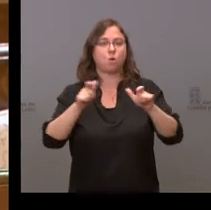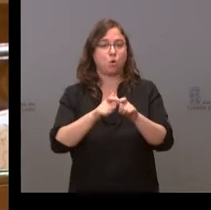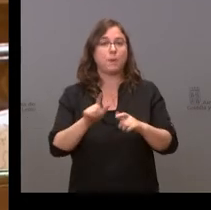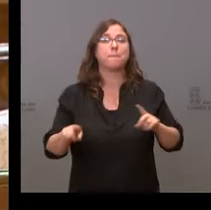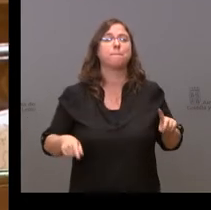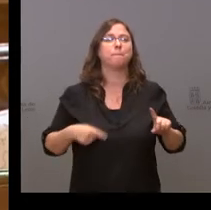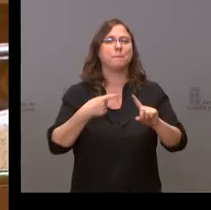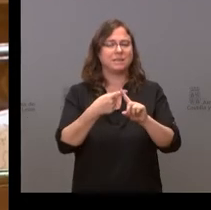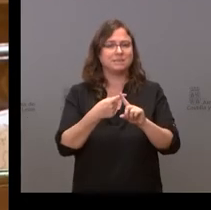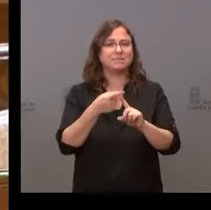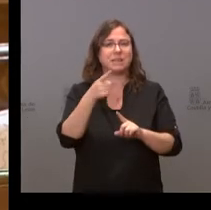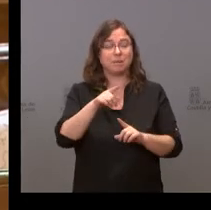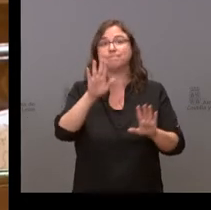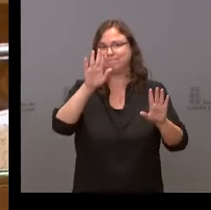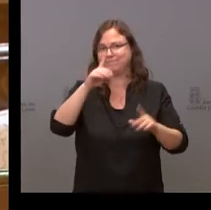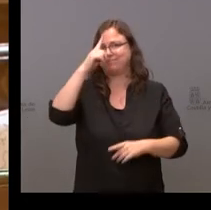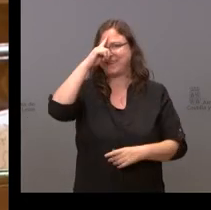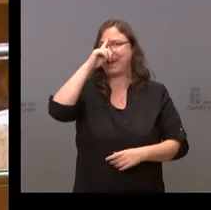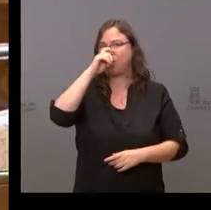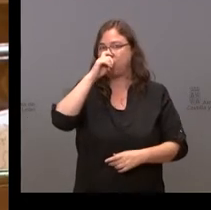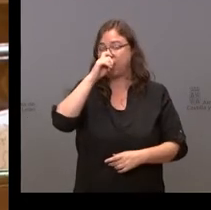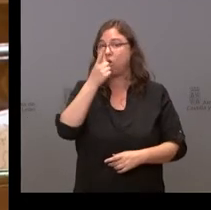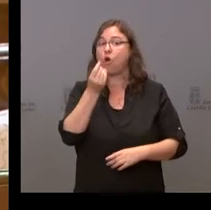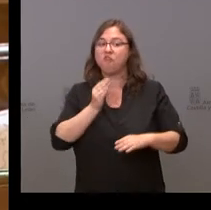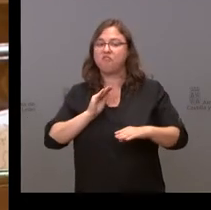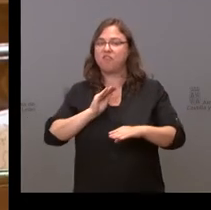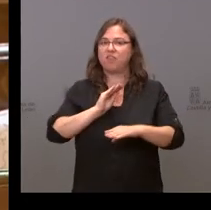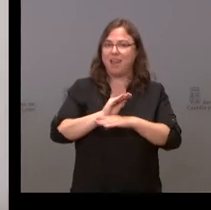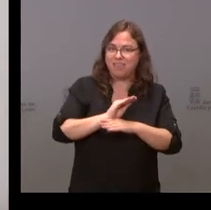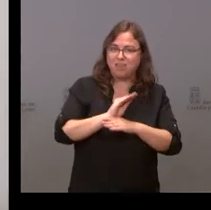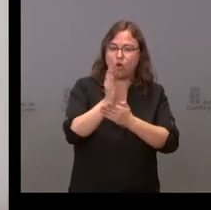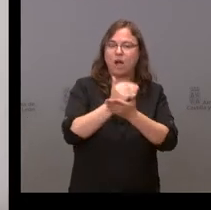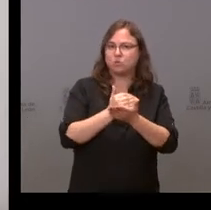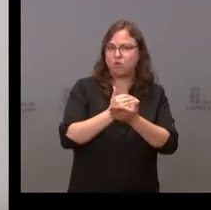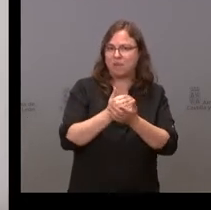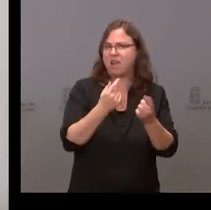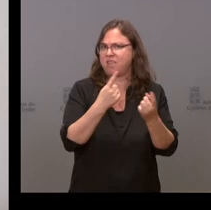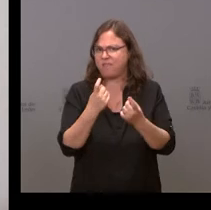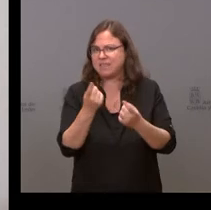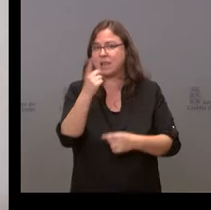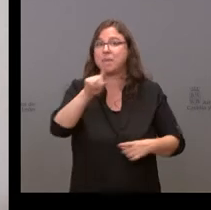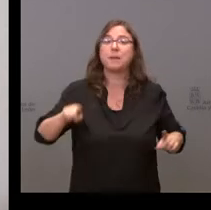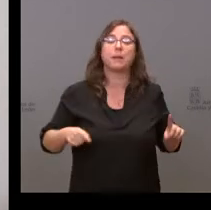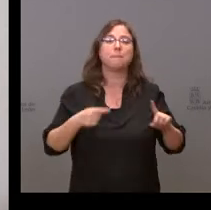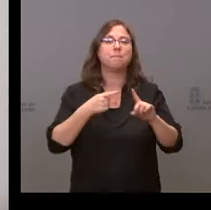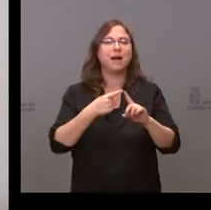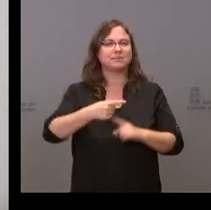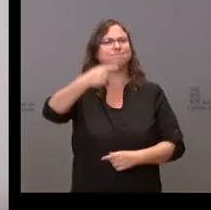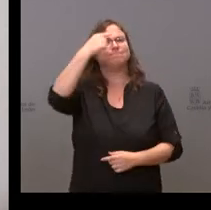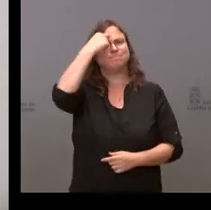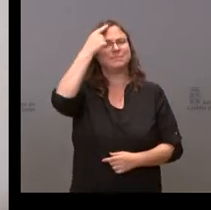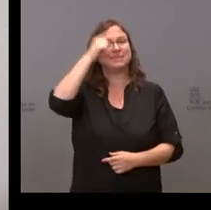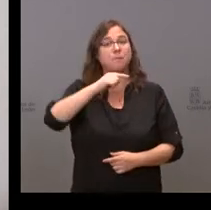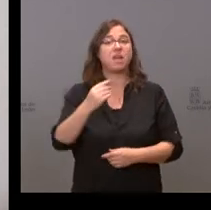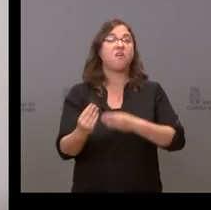olvidar que la financiación autonómica llama a la puerta y que se tenga en cuenta que la